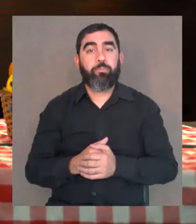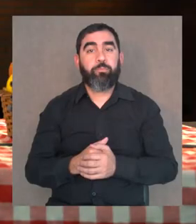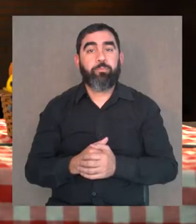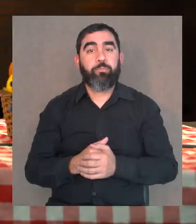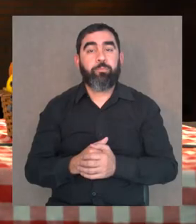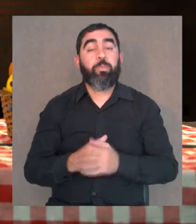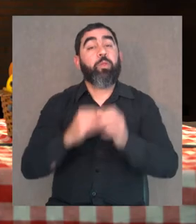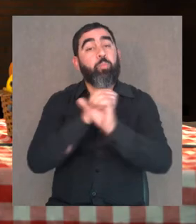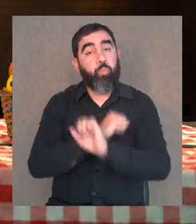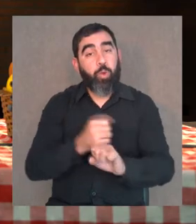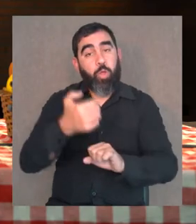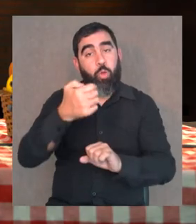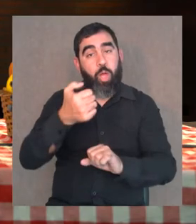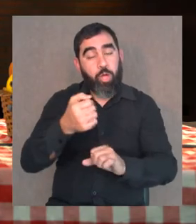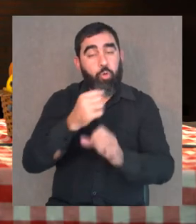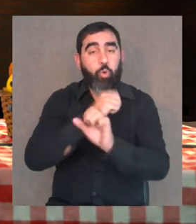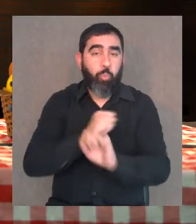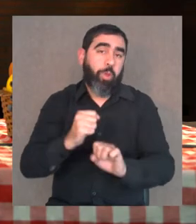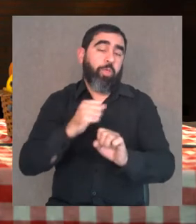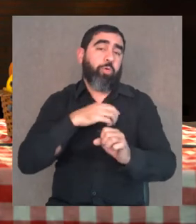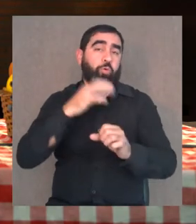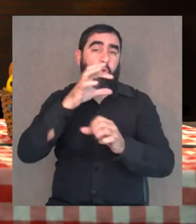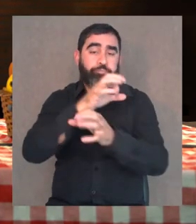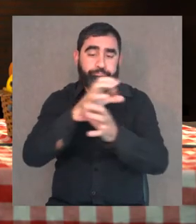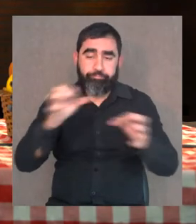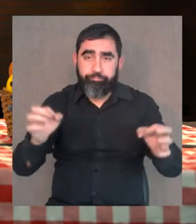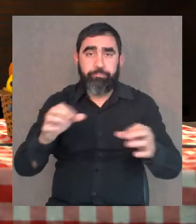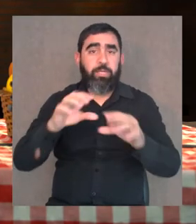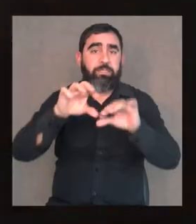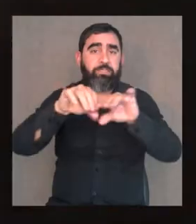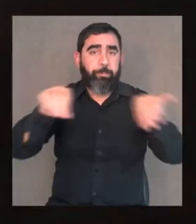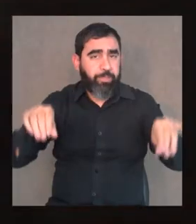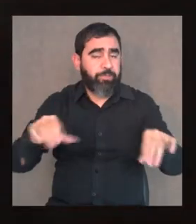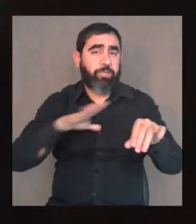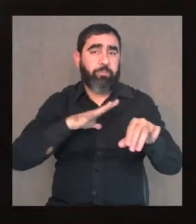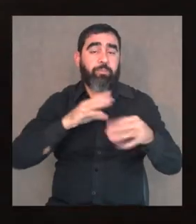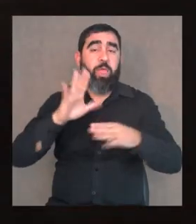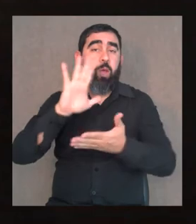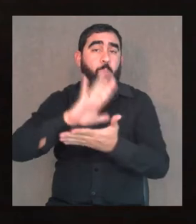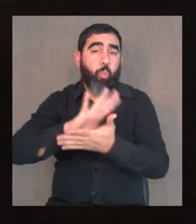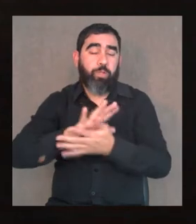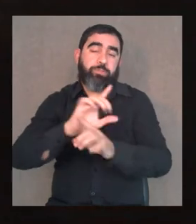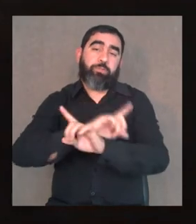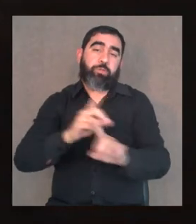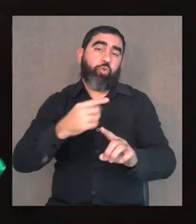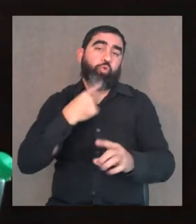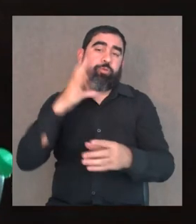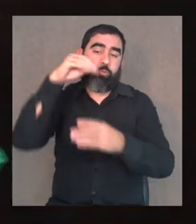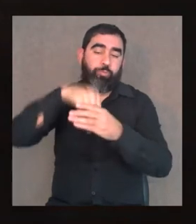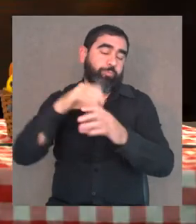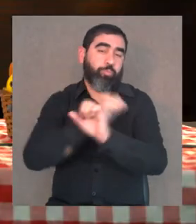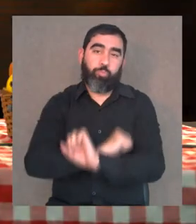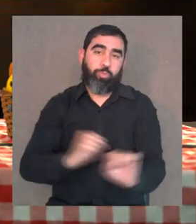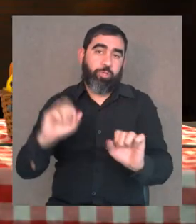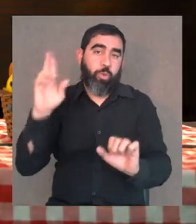Puedo ponerle arroz, puedo ponerle porotos, puedo ponerle semillas. Semillas. Una hamburguesa y atún no, porque no entran y no sonaría.